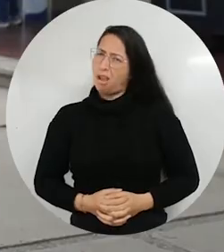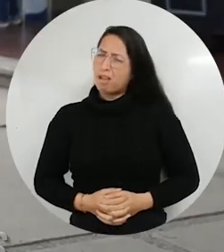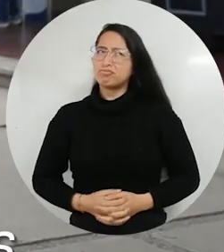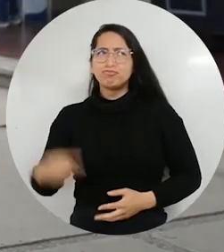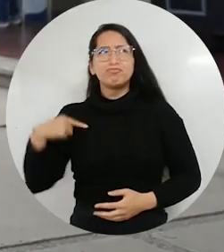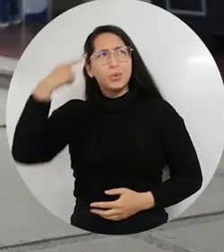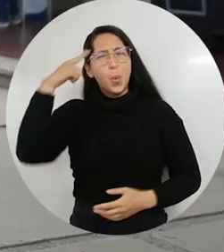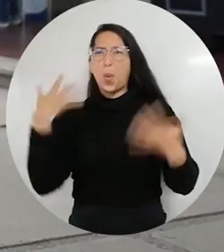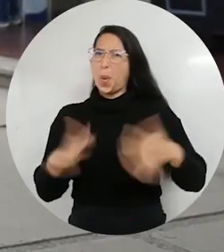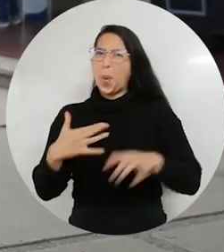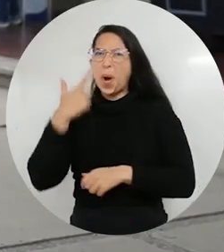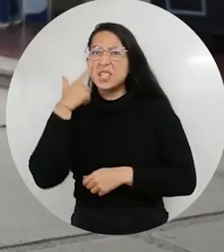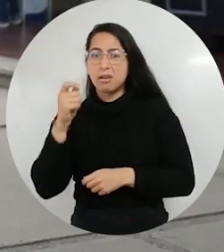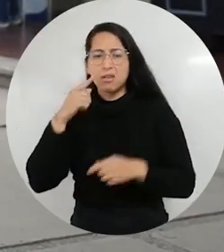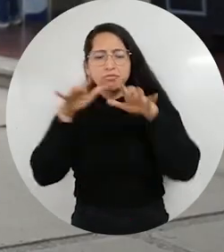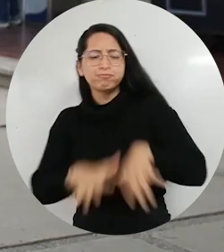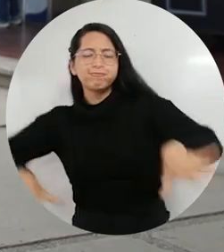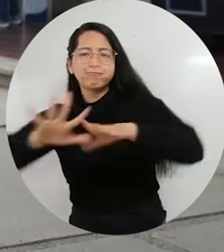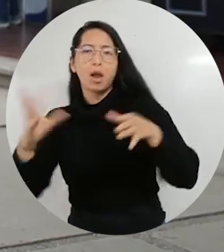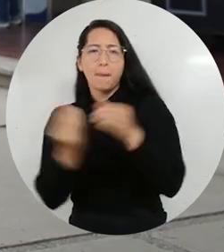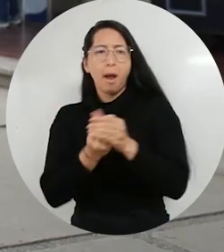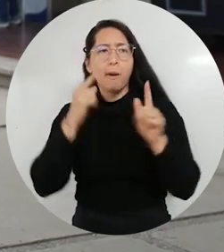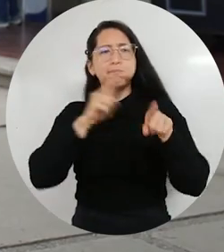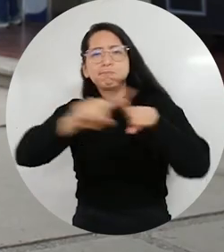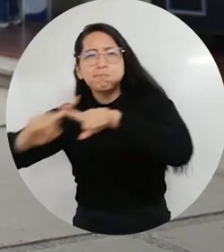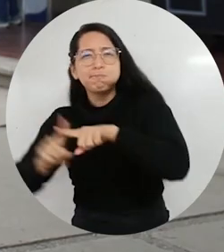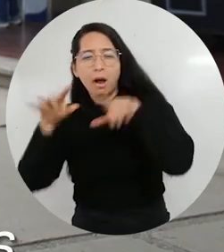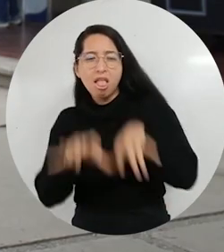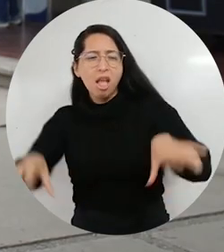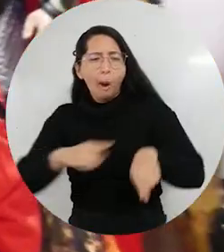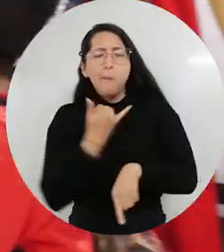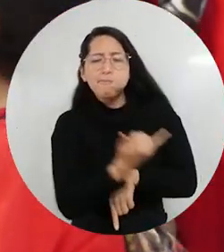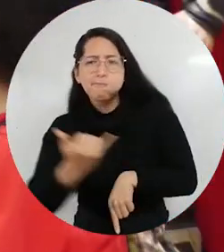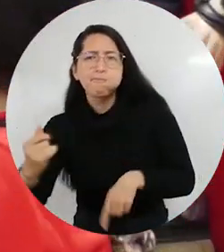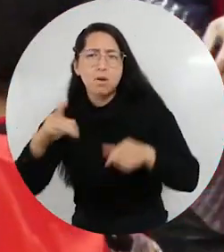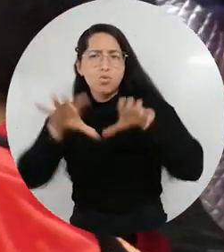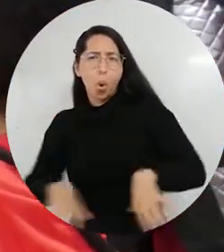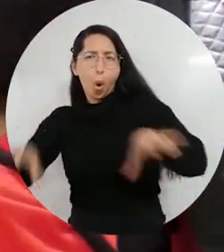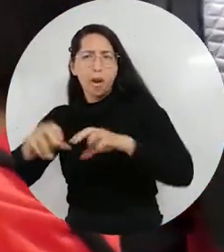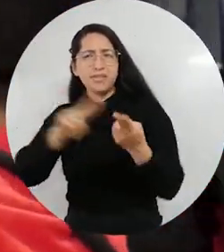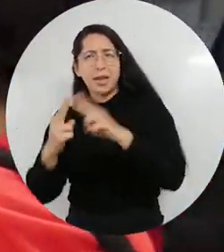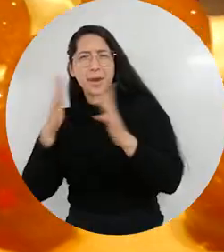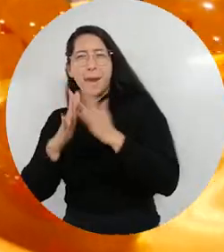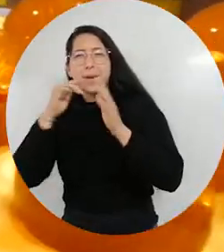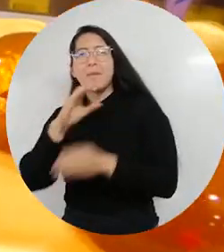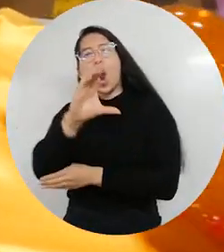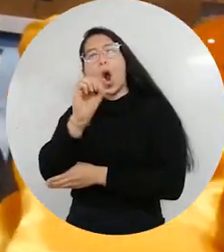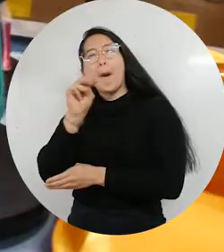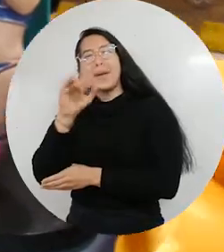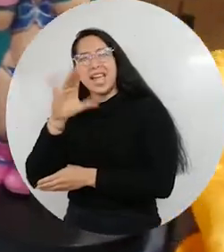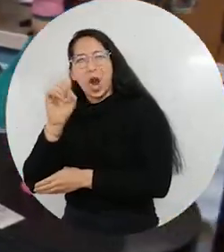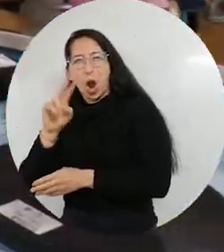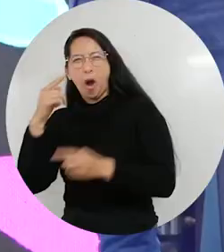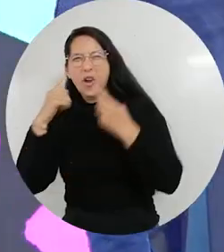Me pareció increíble, aparte de inclusividad en diferentes áreas y actividades, porque también lo pudimos ver con las Butterballs y con